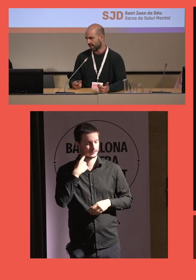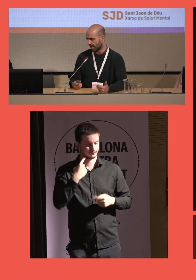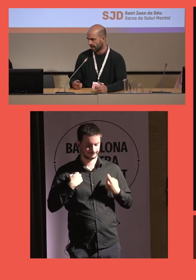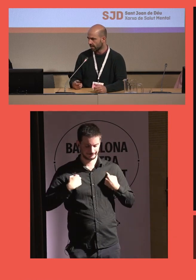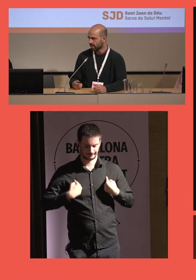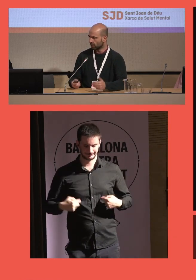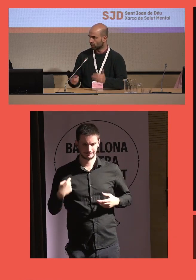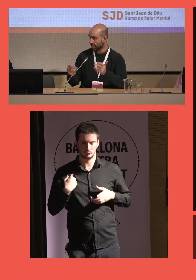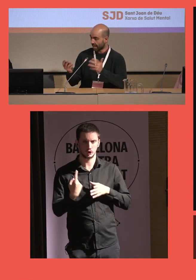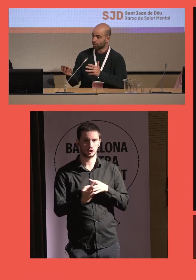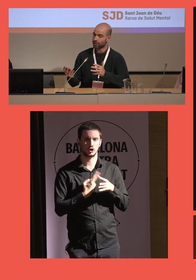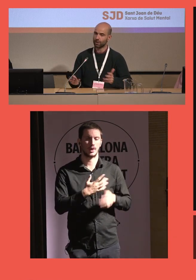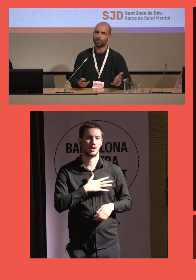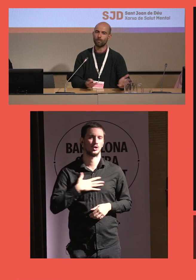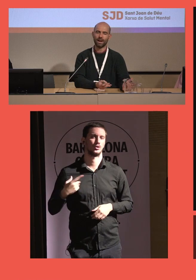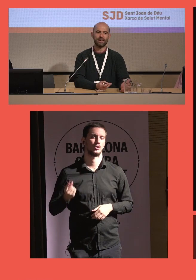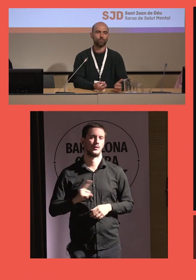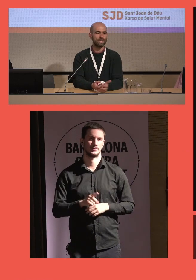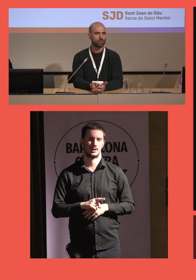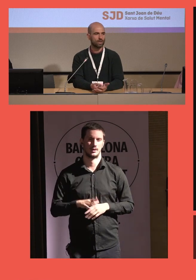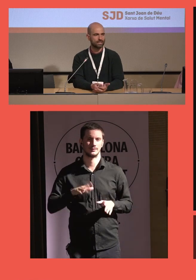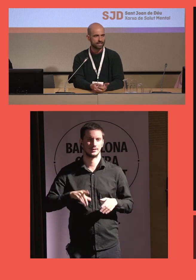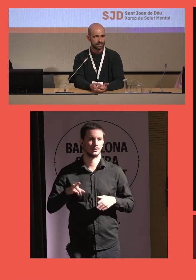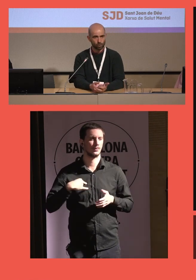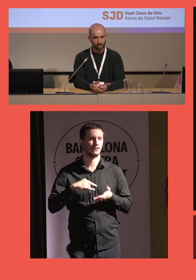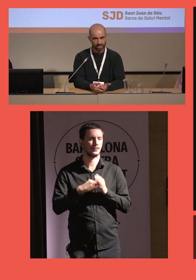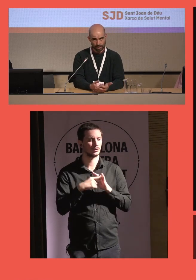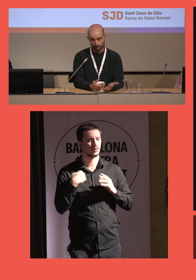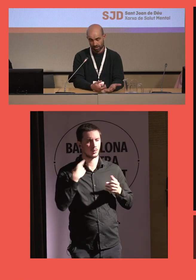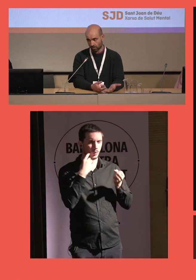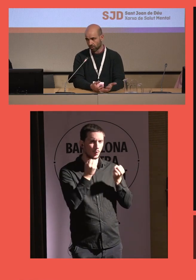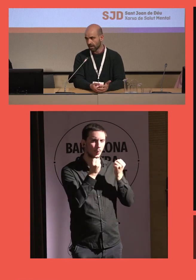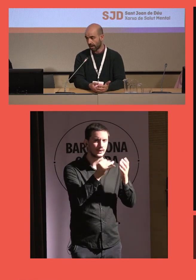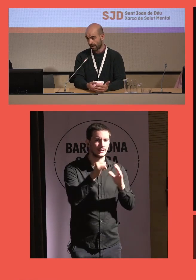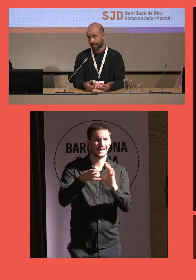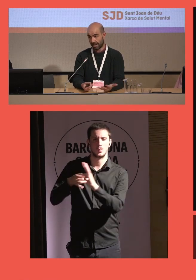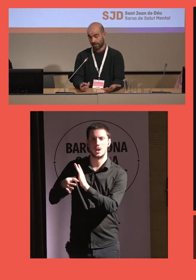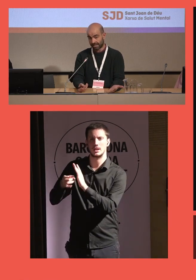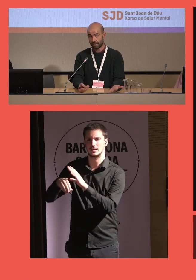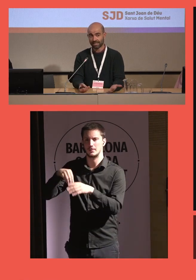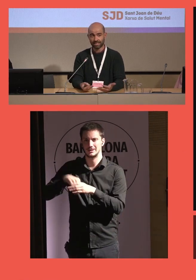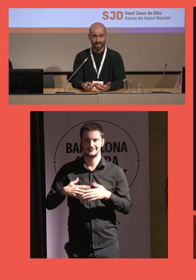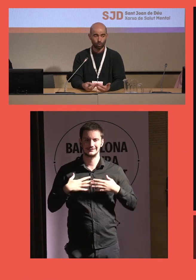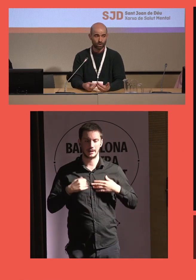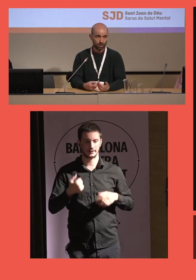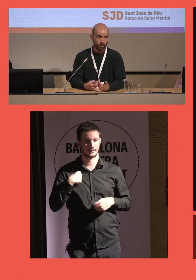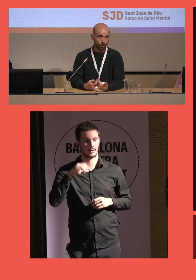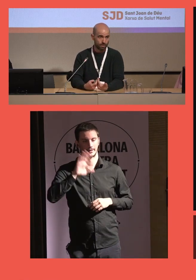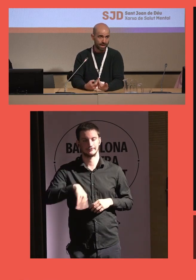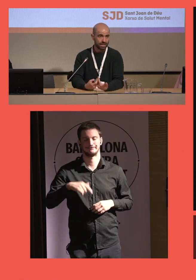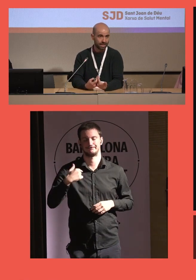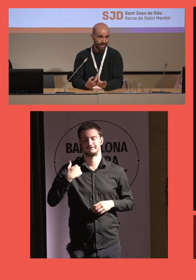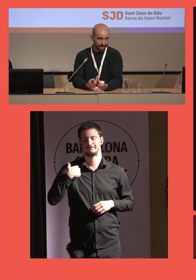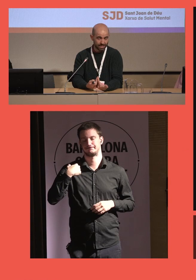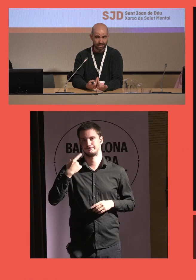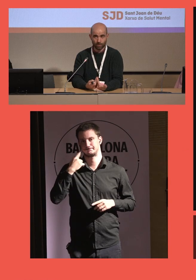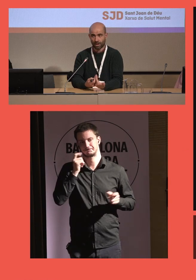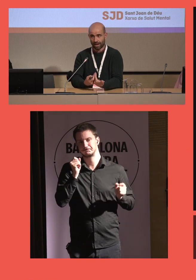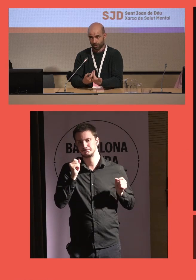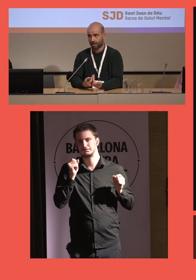soledad no deseada. Y entonces ellos hacen un plan cuantitativo y cualitativo de salud en el que efectivamente se dan cuenta de un problema